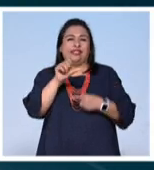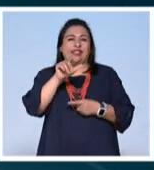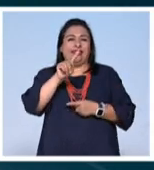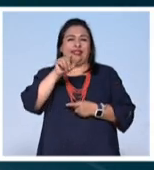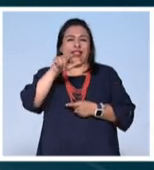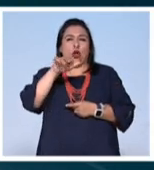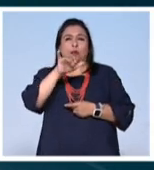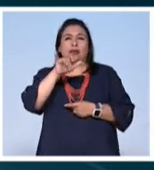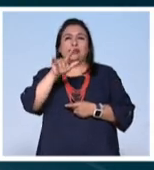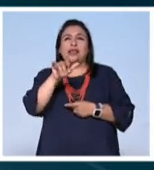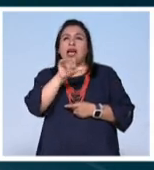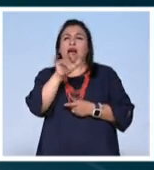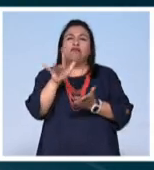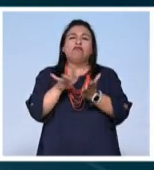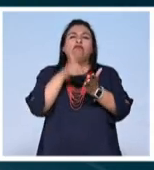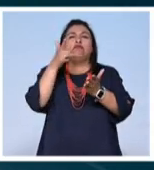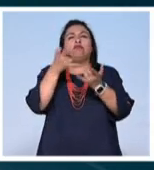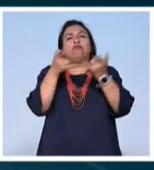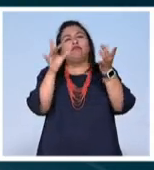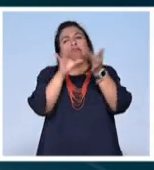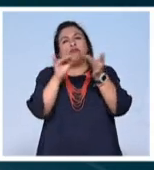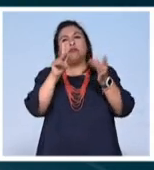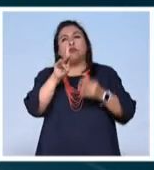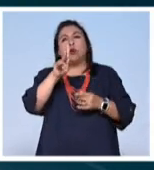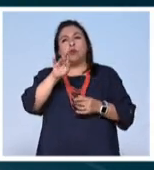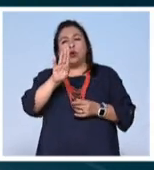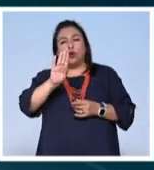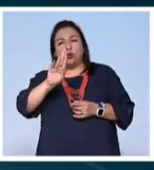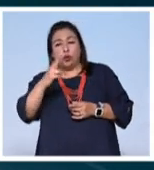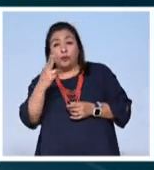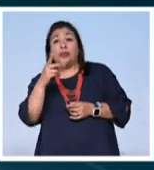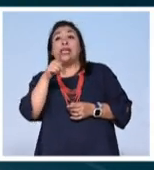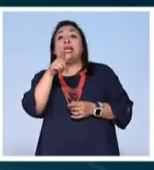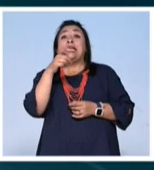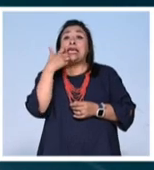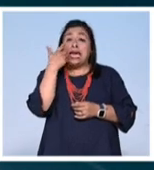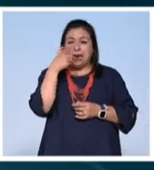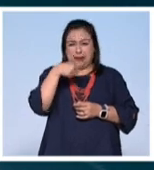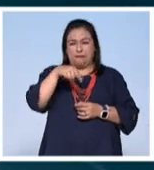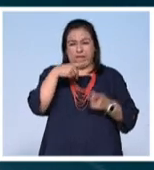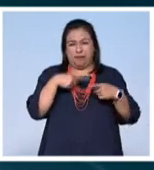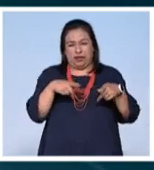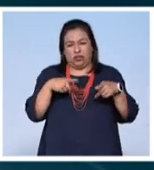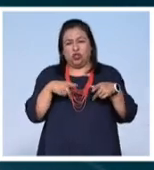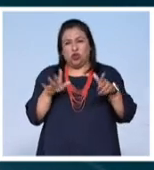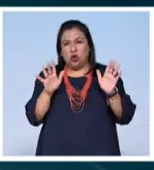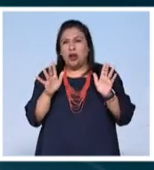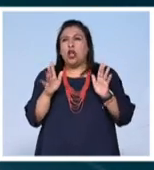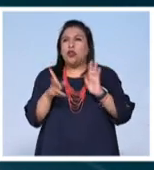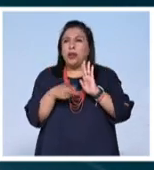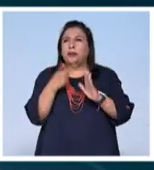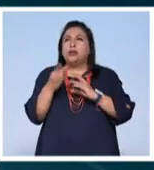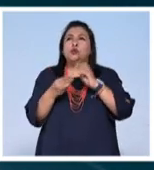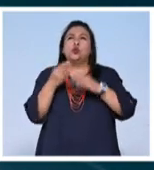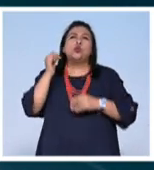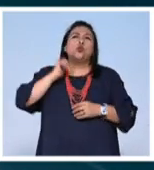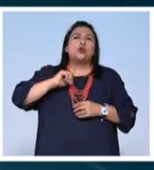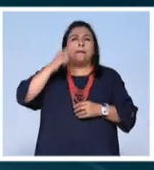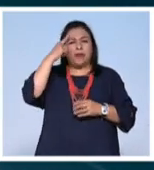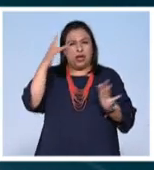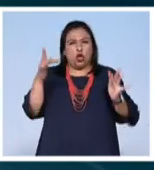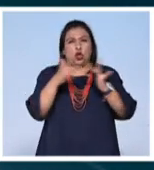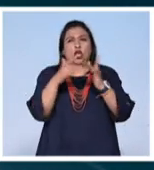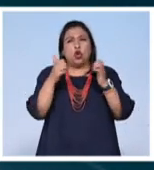Maisterra e inspirada en las narraciones míticas del Popol Vuh. La intención de sus creadores es de alguna manera revivir el mundo ancestral para